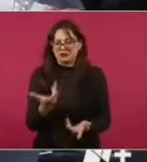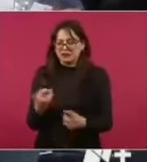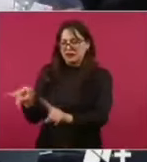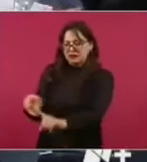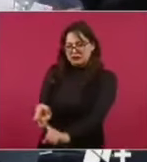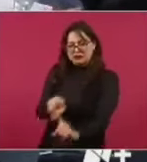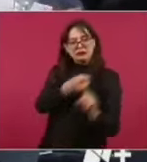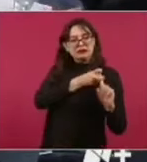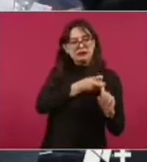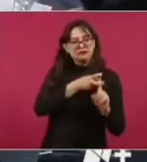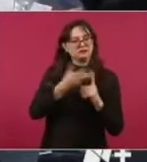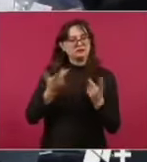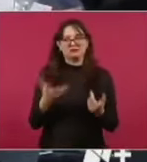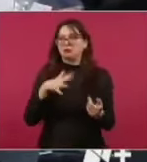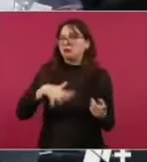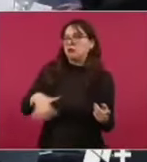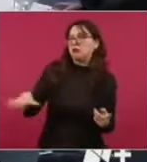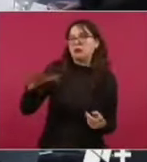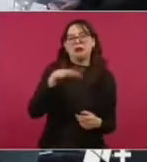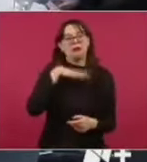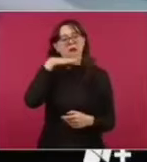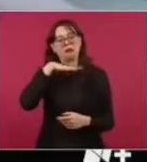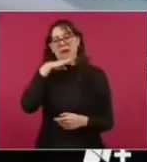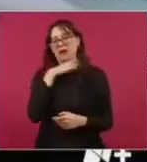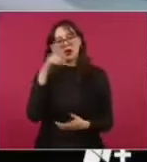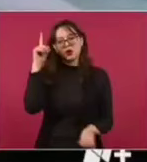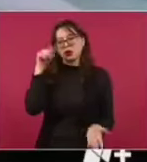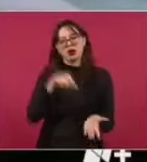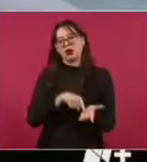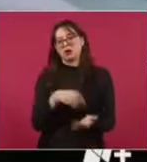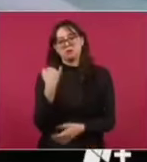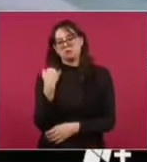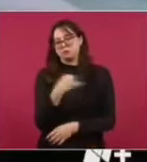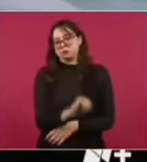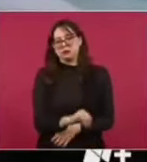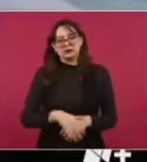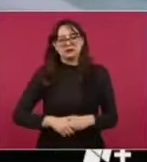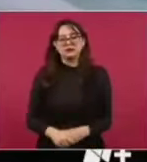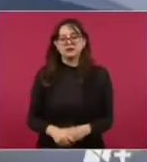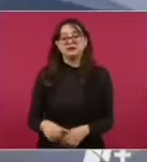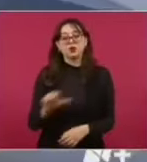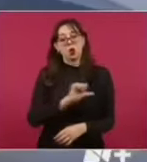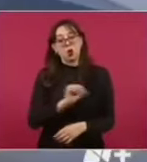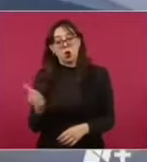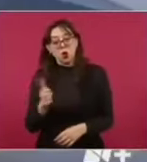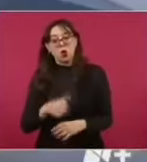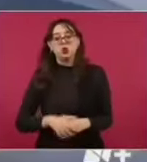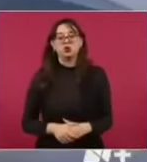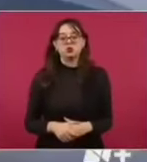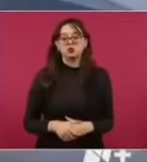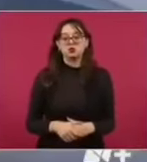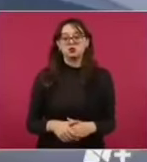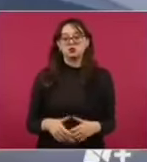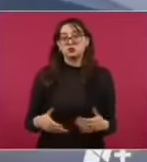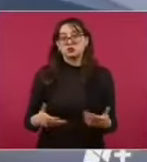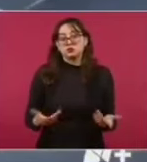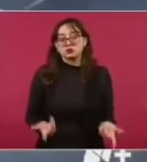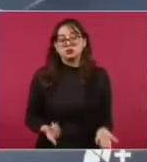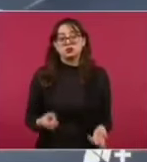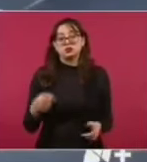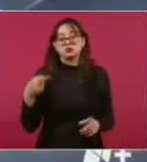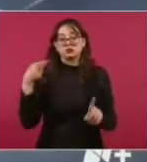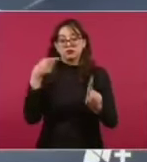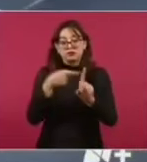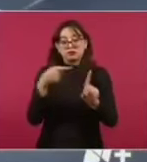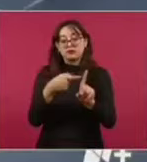bastante absurdo. Por otra parte, estos testimonios de que él